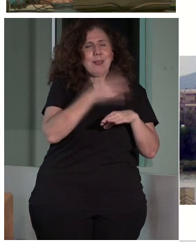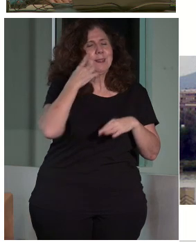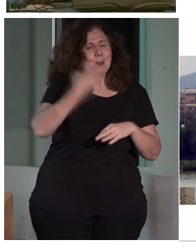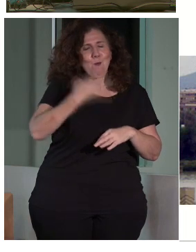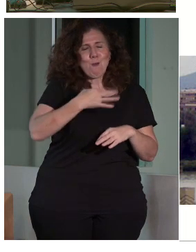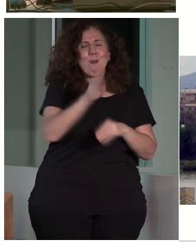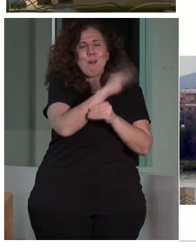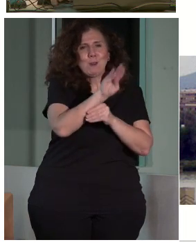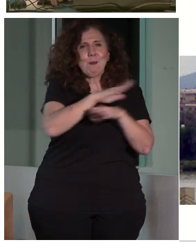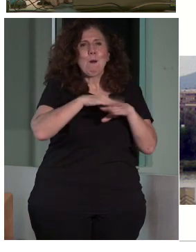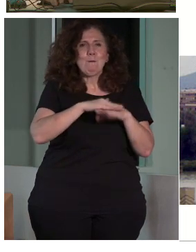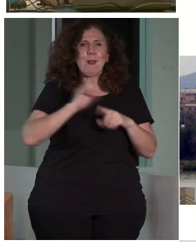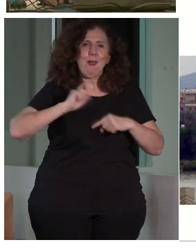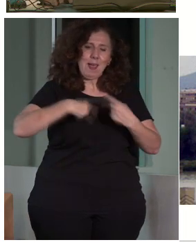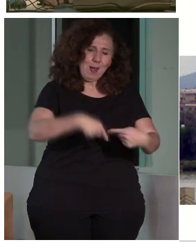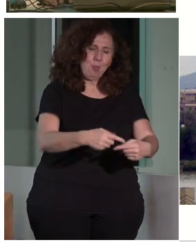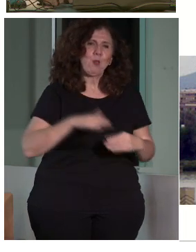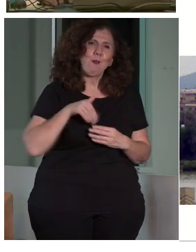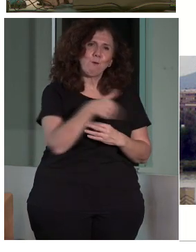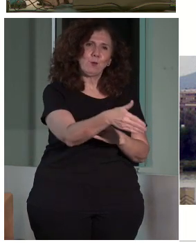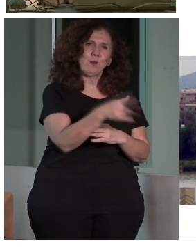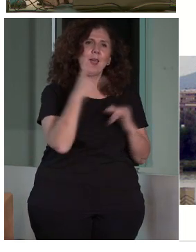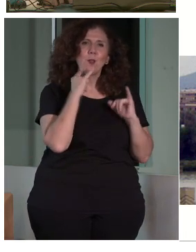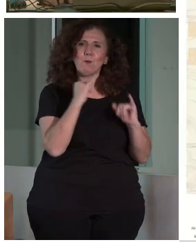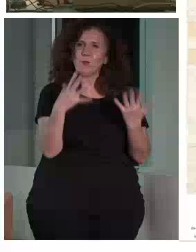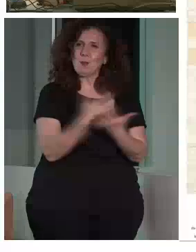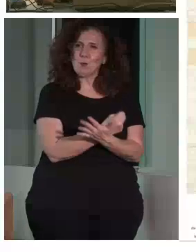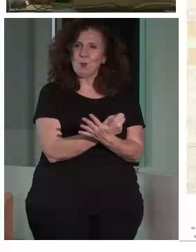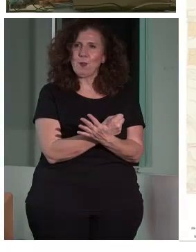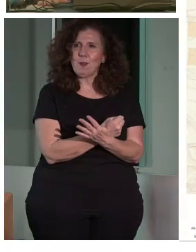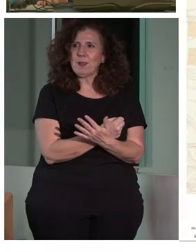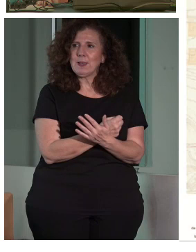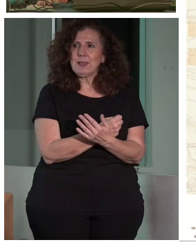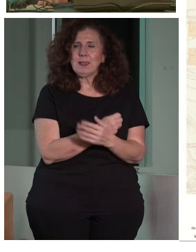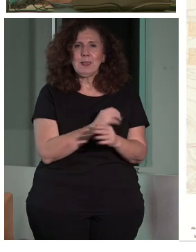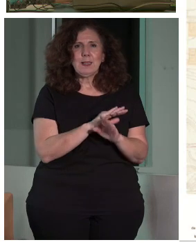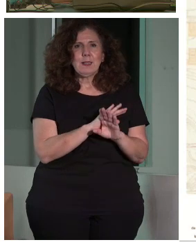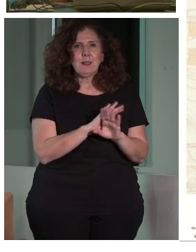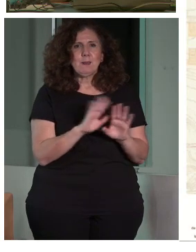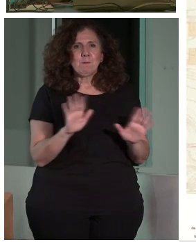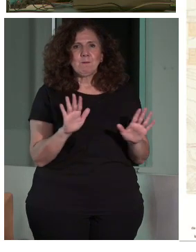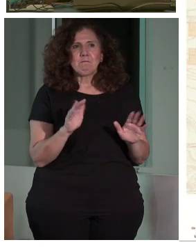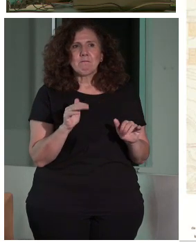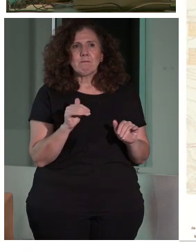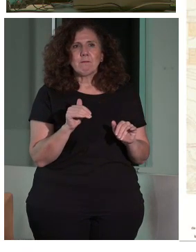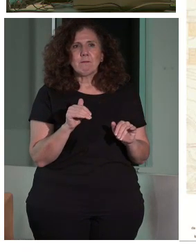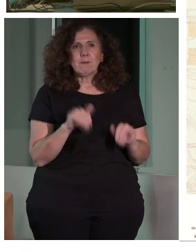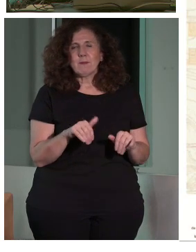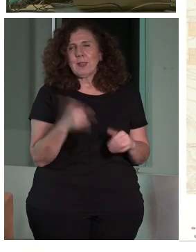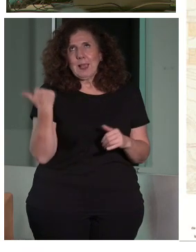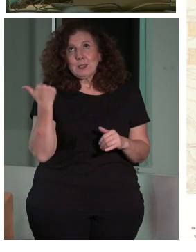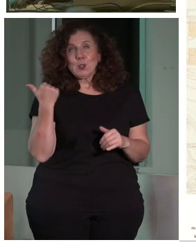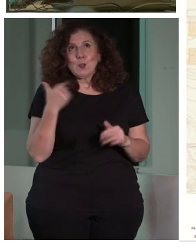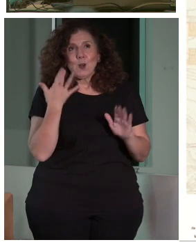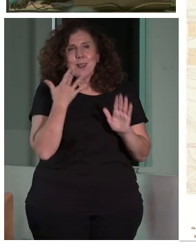para las generaciones futuras, ¿de acuerdo? Y lo vamos a disfrutar todos. Bueno, pues esta es lo que es la